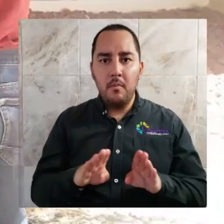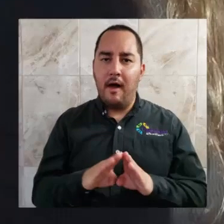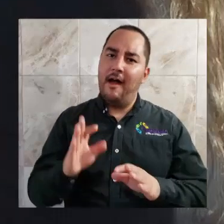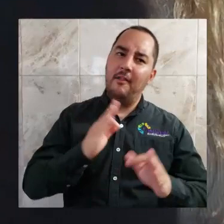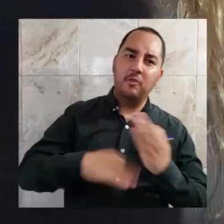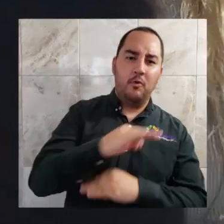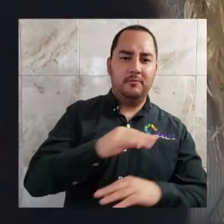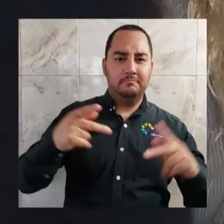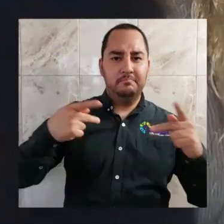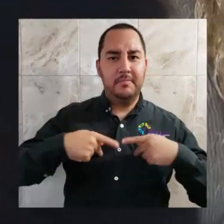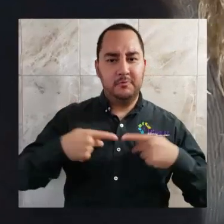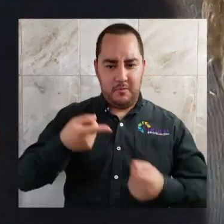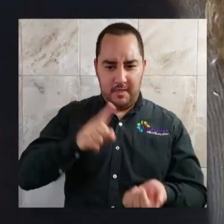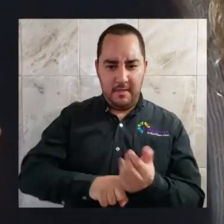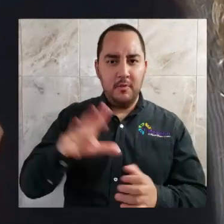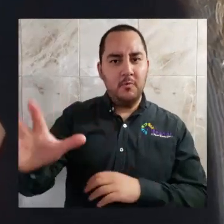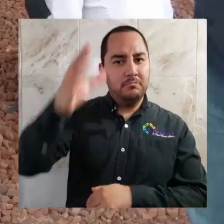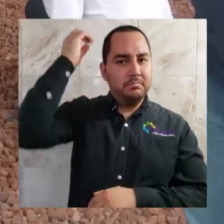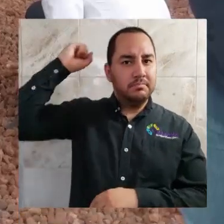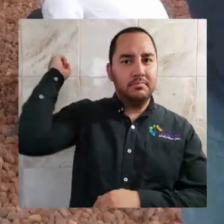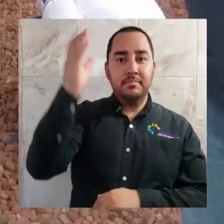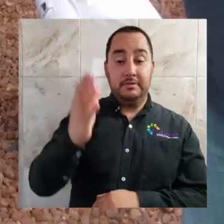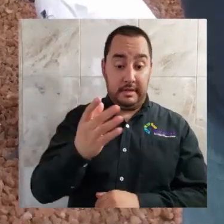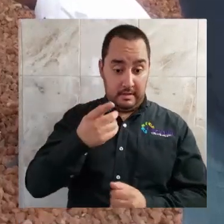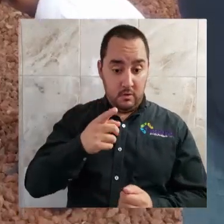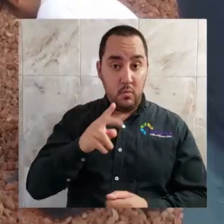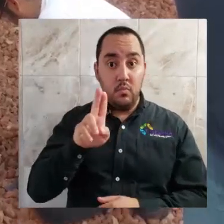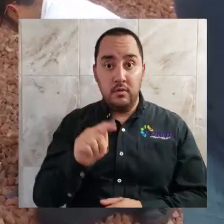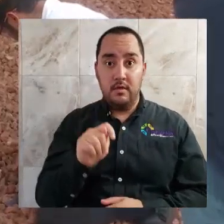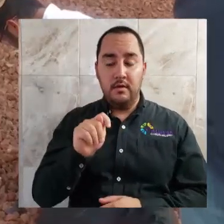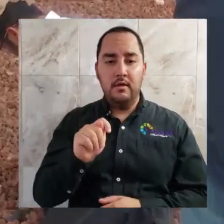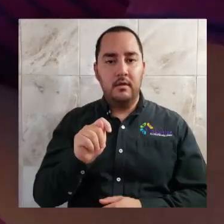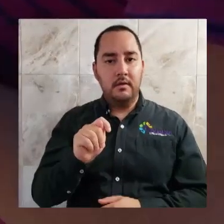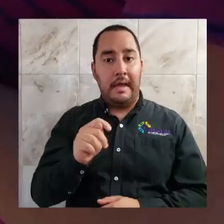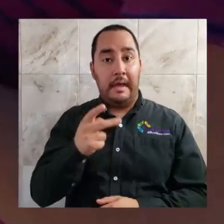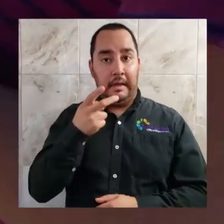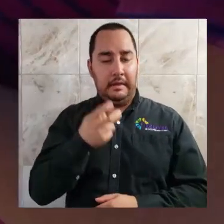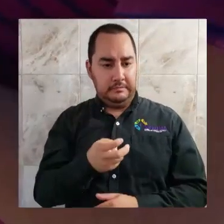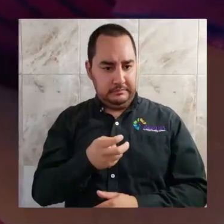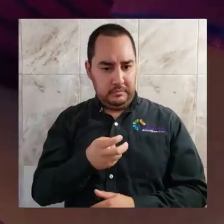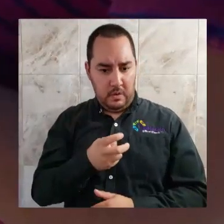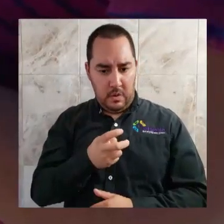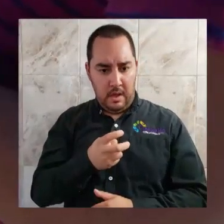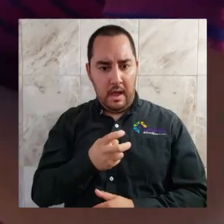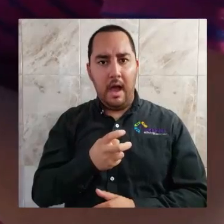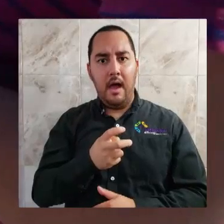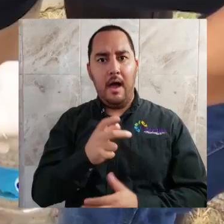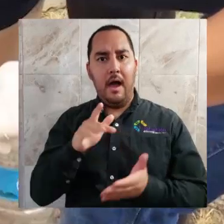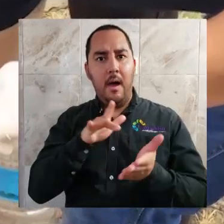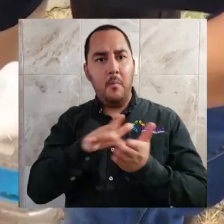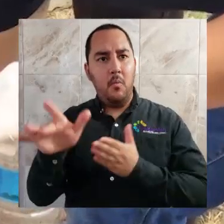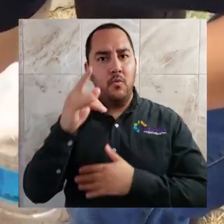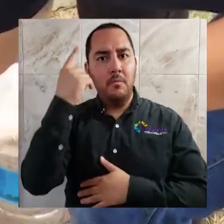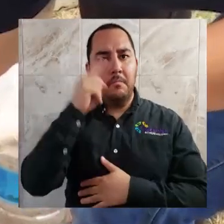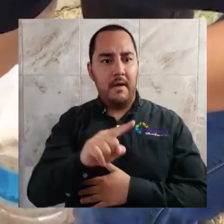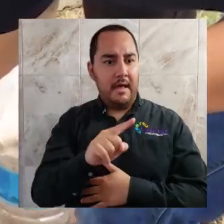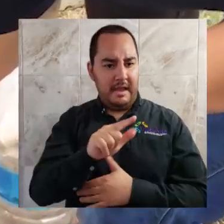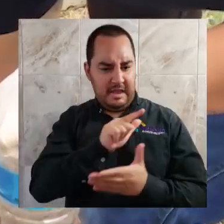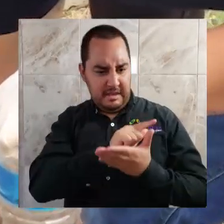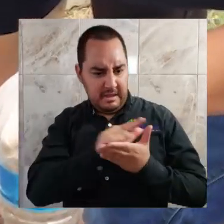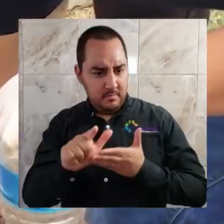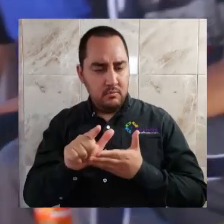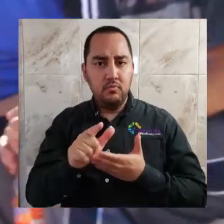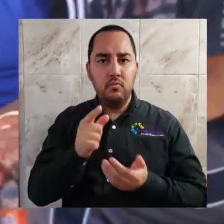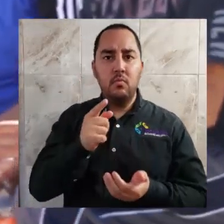conformamos la UTECH. Con ello, no solo ayudamos a que nuestra escuela sea más limpia, también mejoramos y